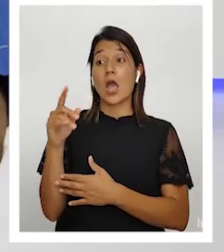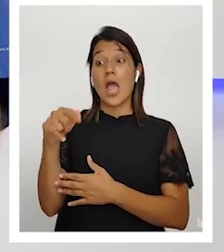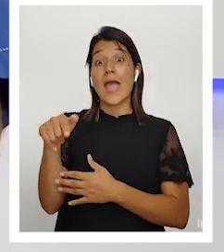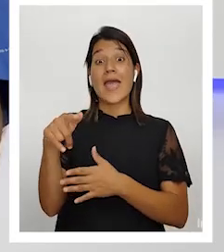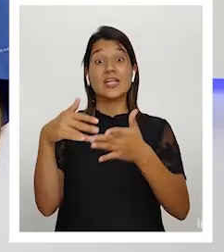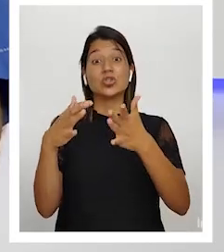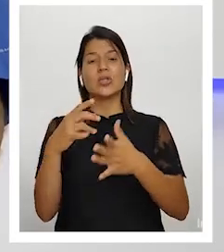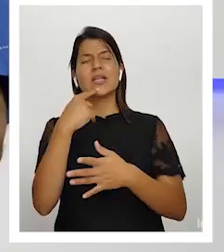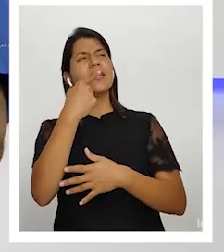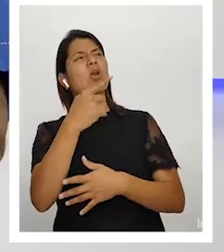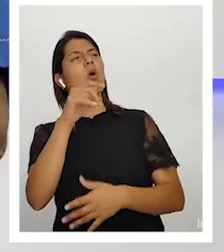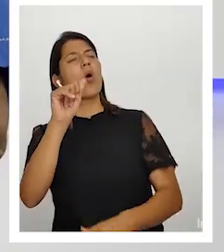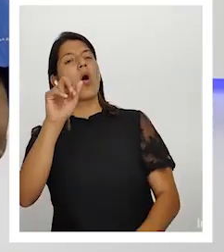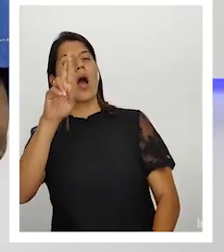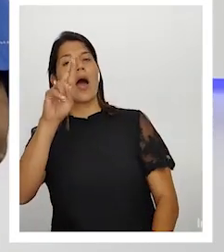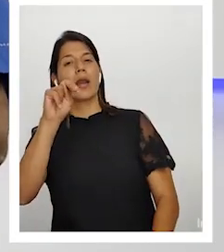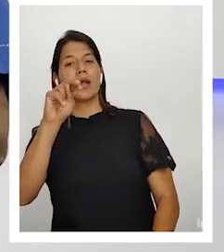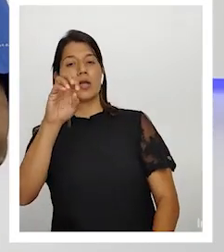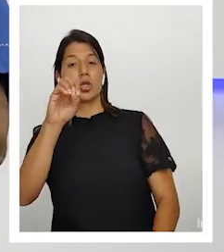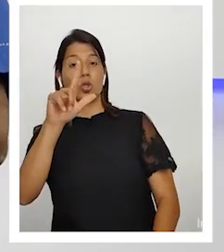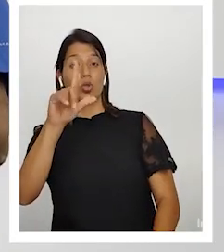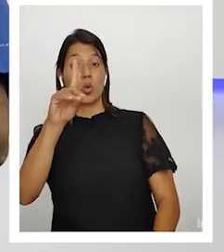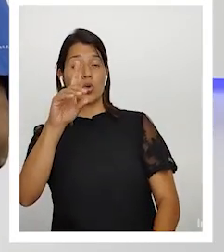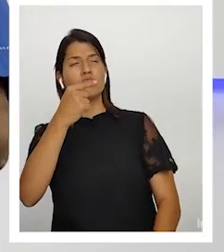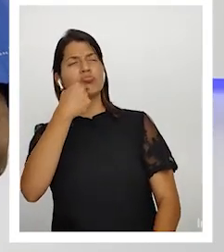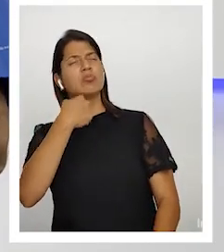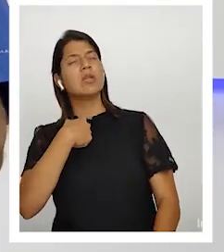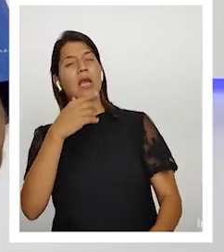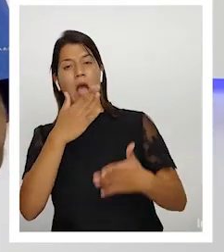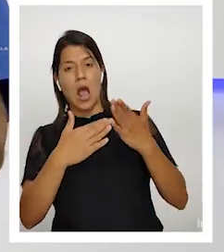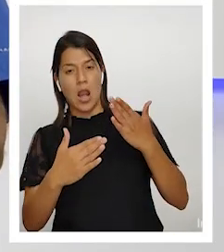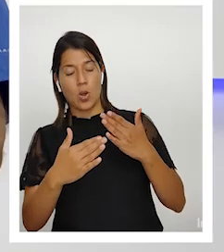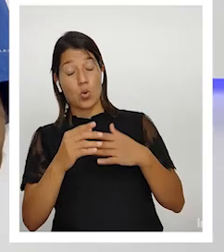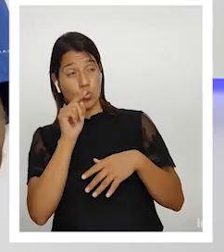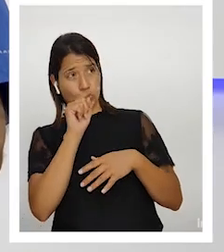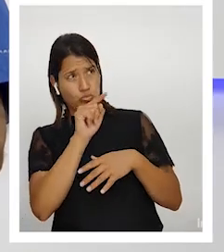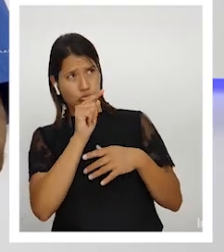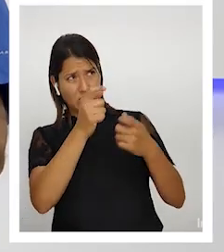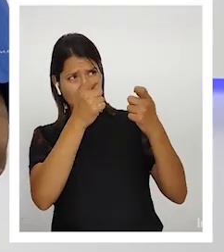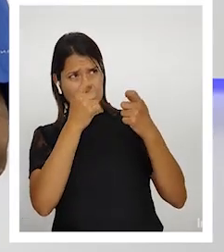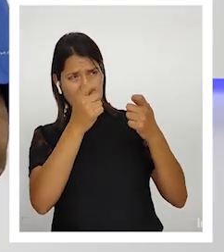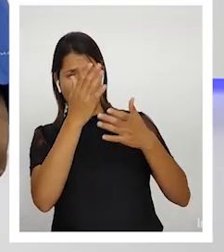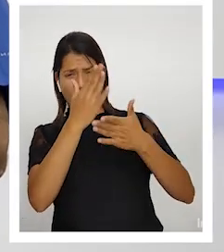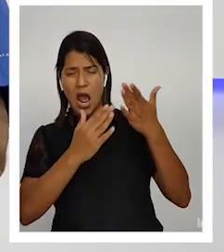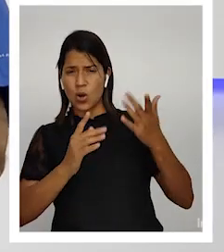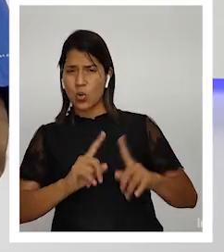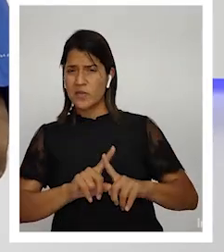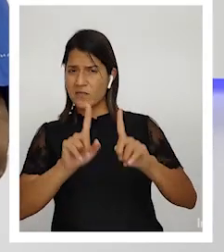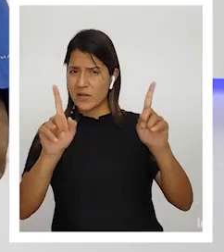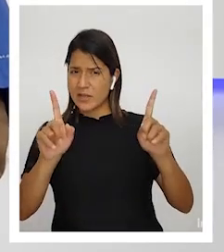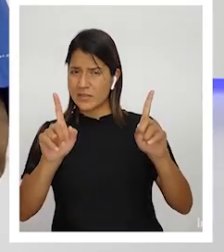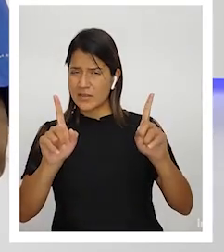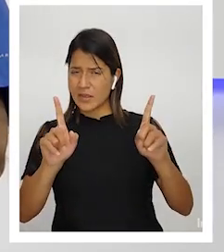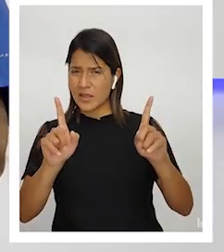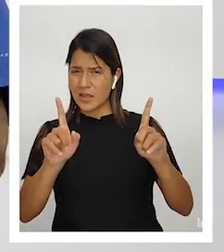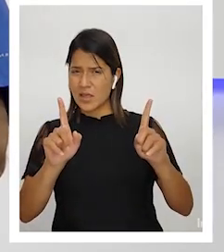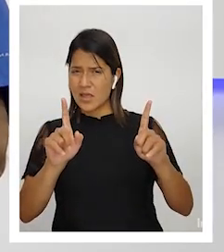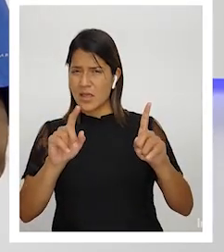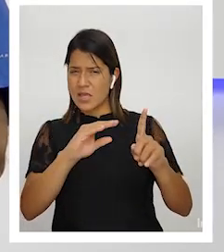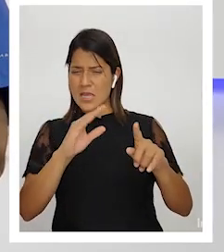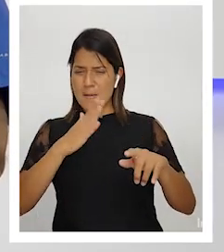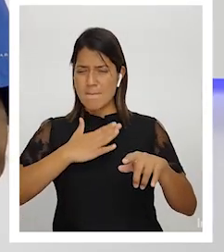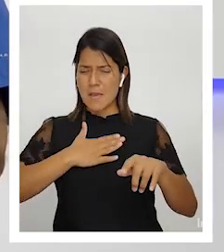Arnoldo díganos una cosa usted nos va a enseñar algo diferente que nos permite salir de las bananeras